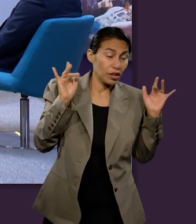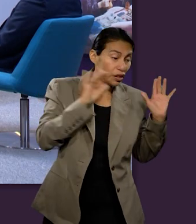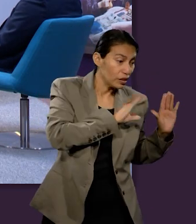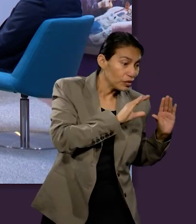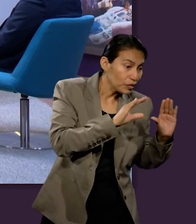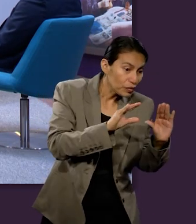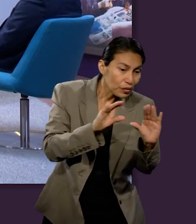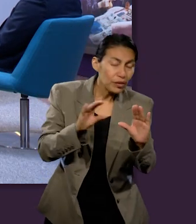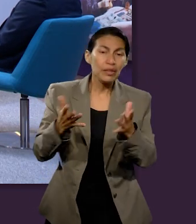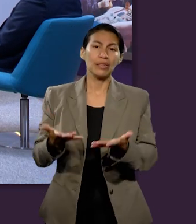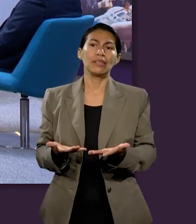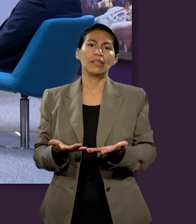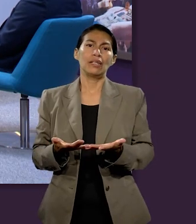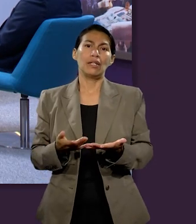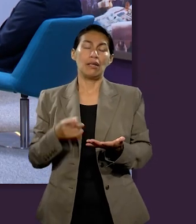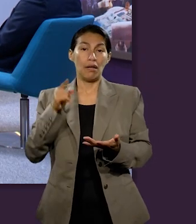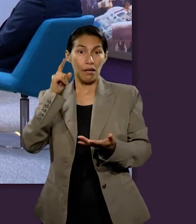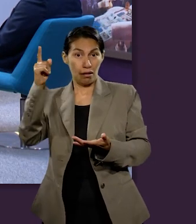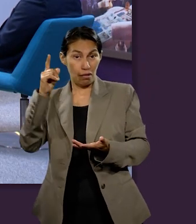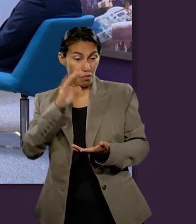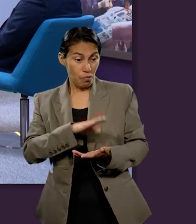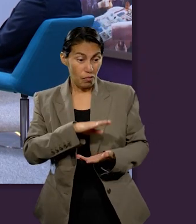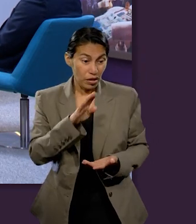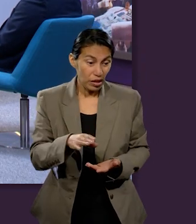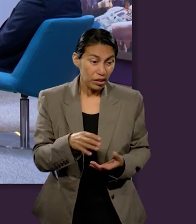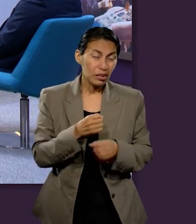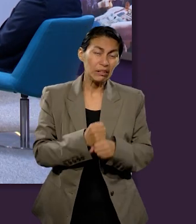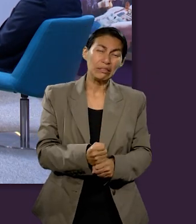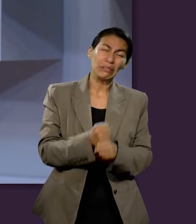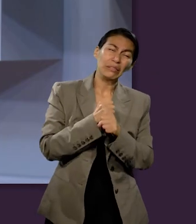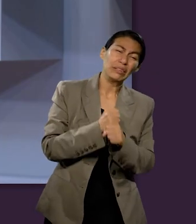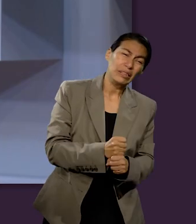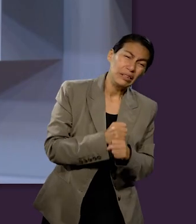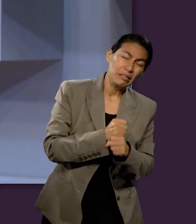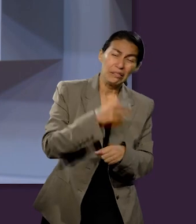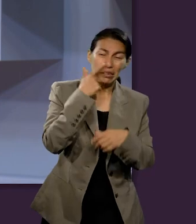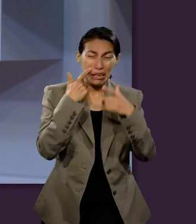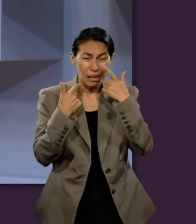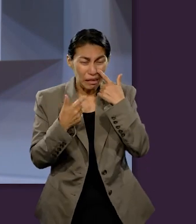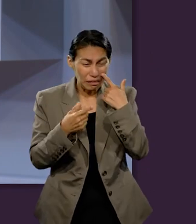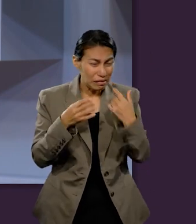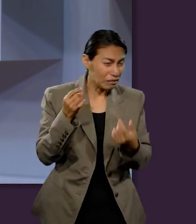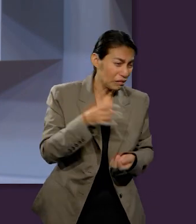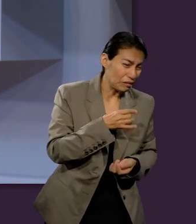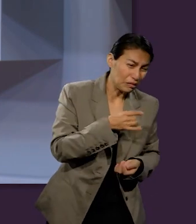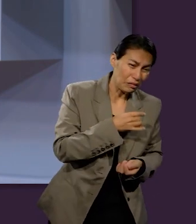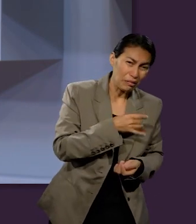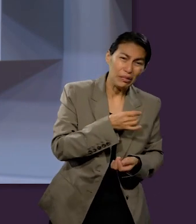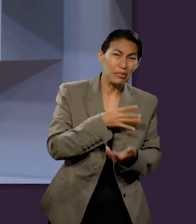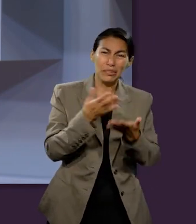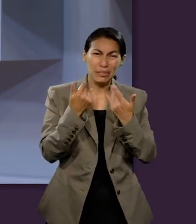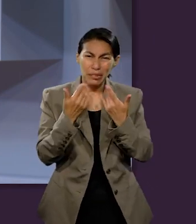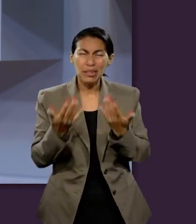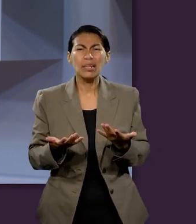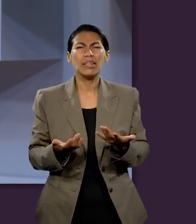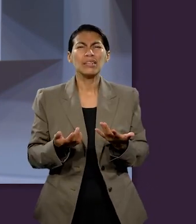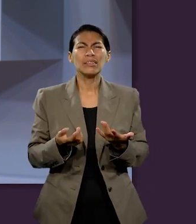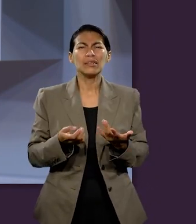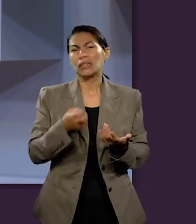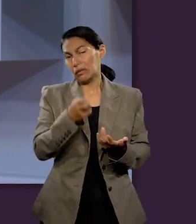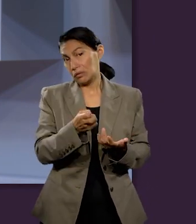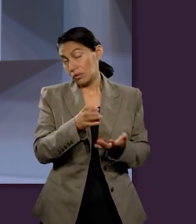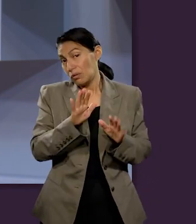leones y que los niños allá son cuidados por los ángeles y que nunca habrá más muerte, llanto, destrucción,